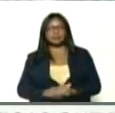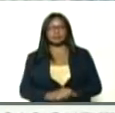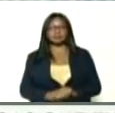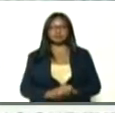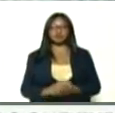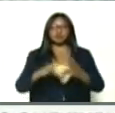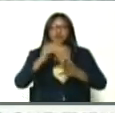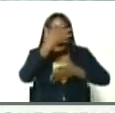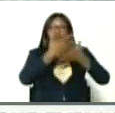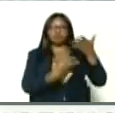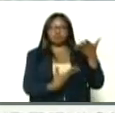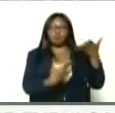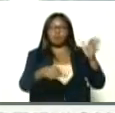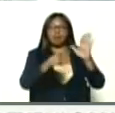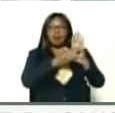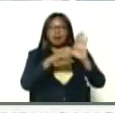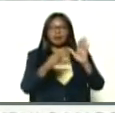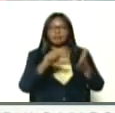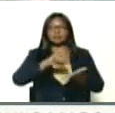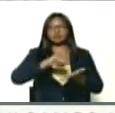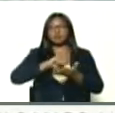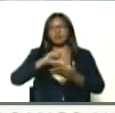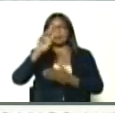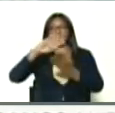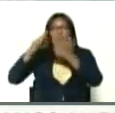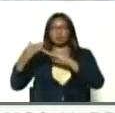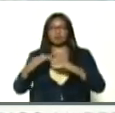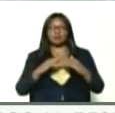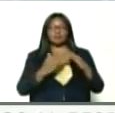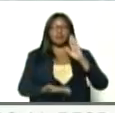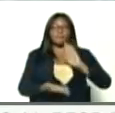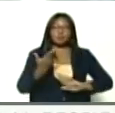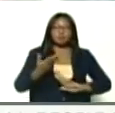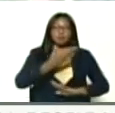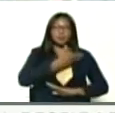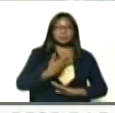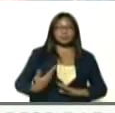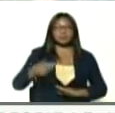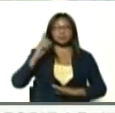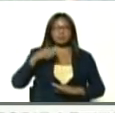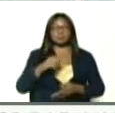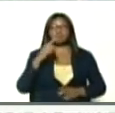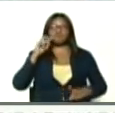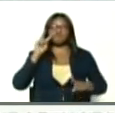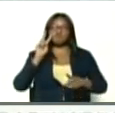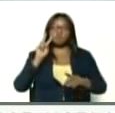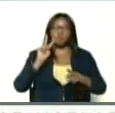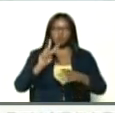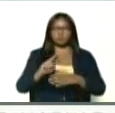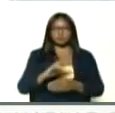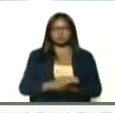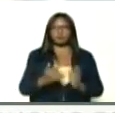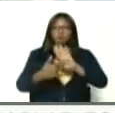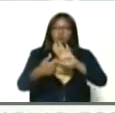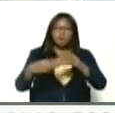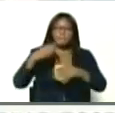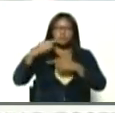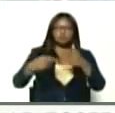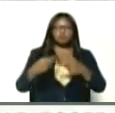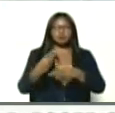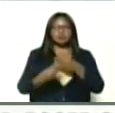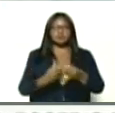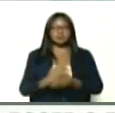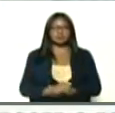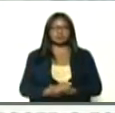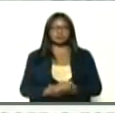toda, entregar esta ley de ciudades comunales, importante, presidente, también destacar, que el próximo paso, como usted nos